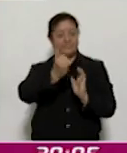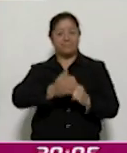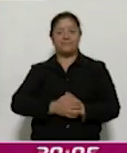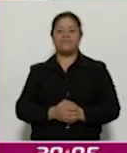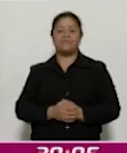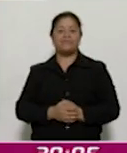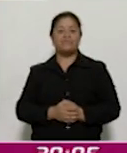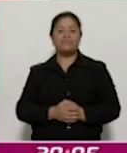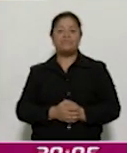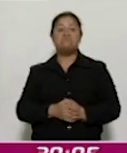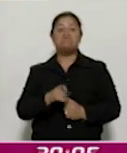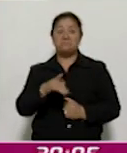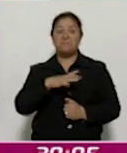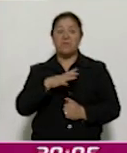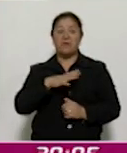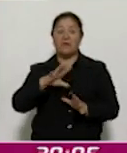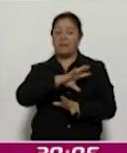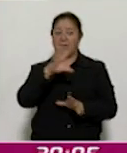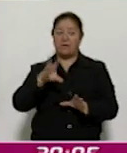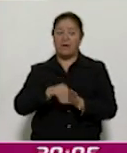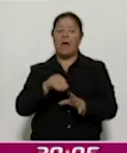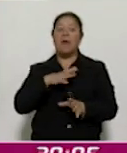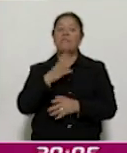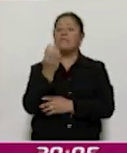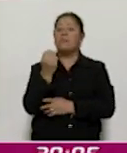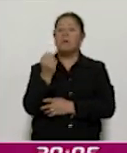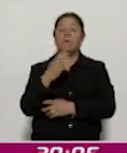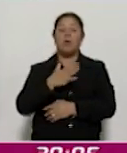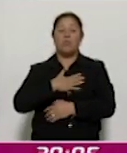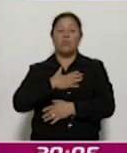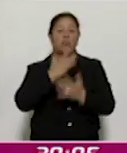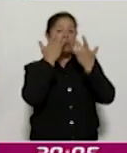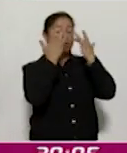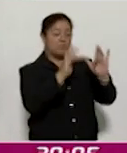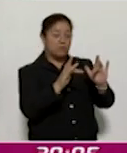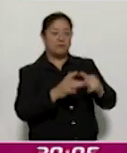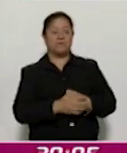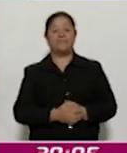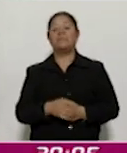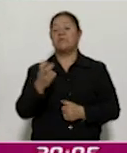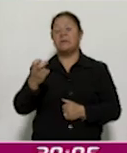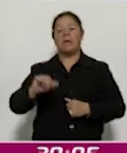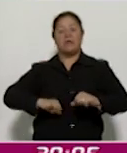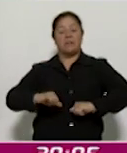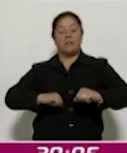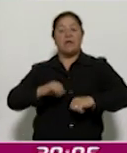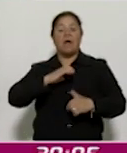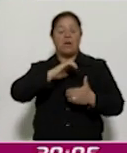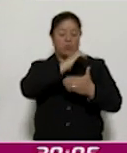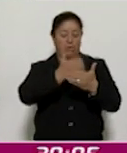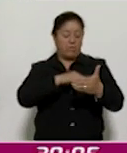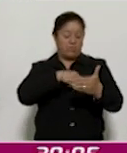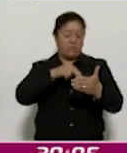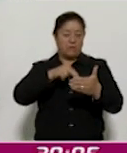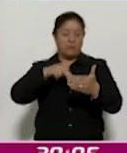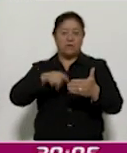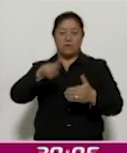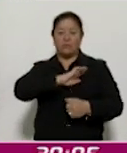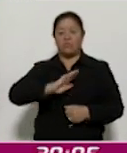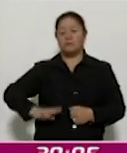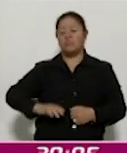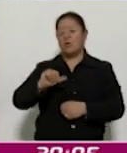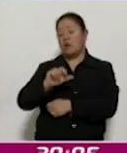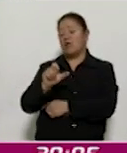totalidad habrá nueve cuando yo me vaya. Durante el evento se firmó un convenio de colaboración con el municipio de